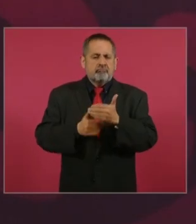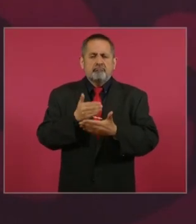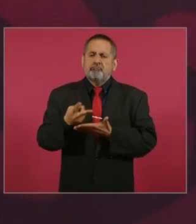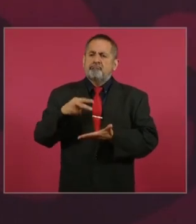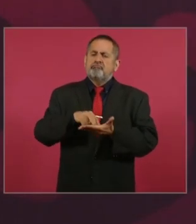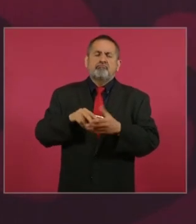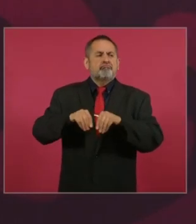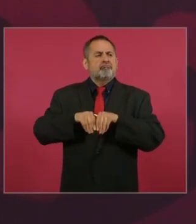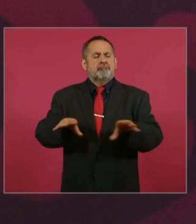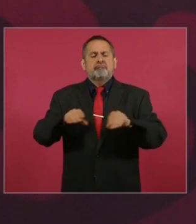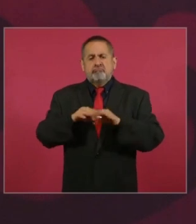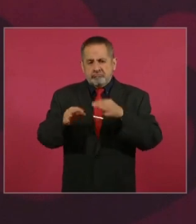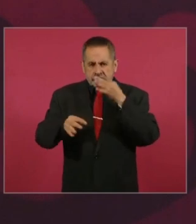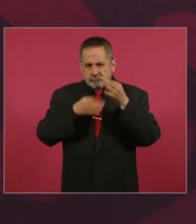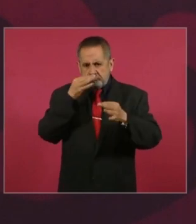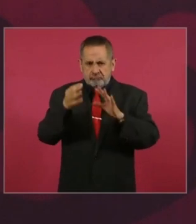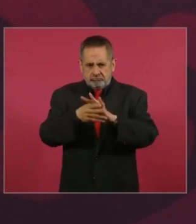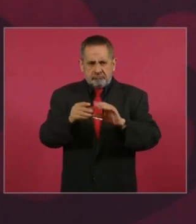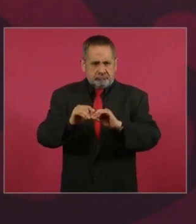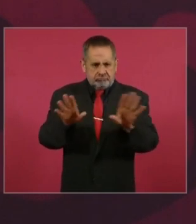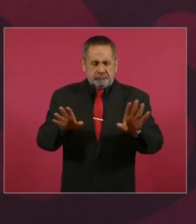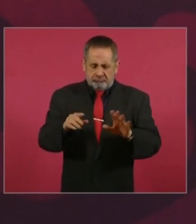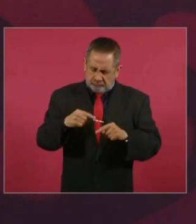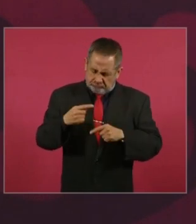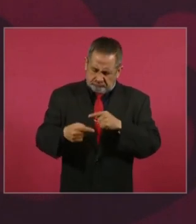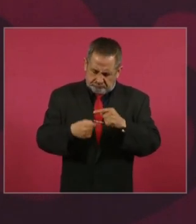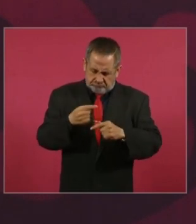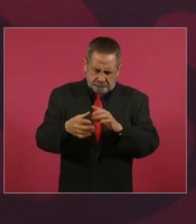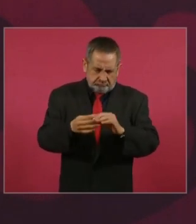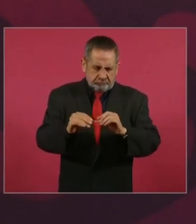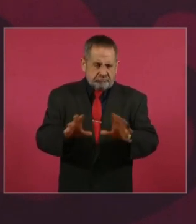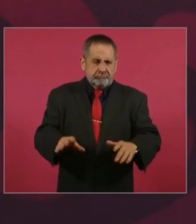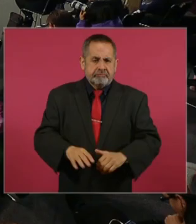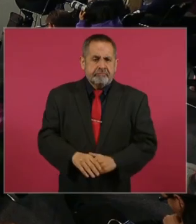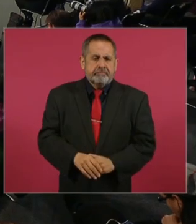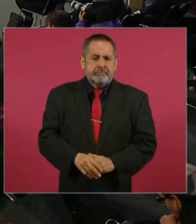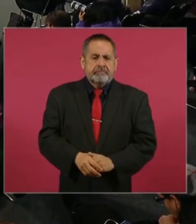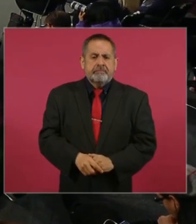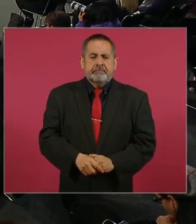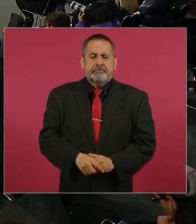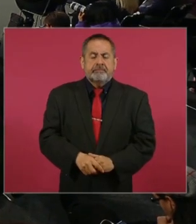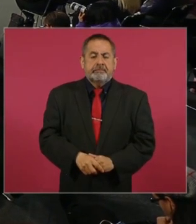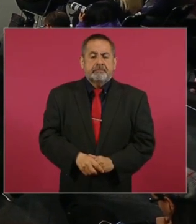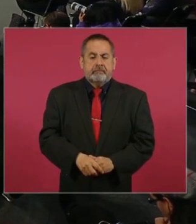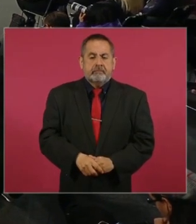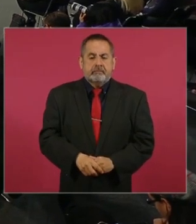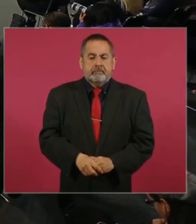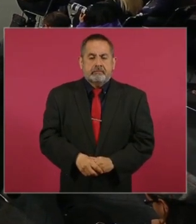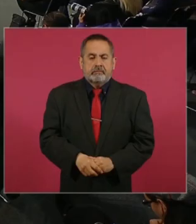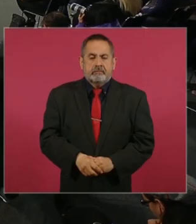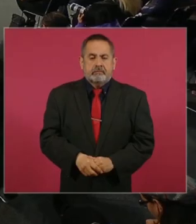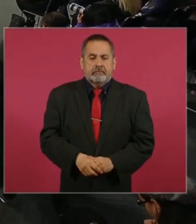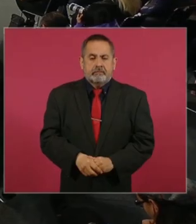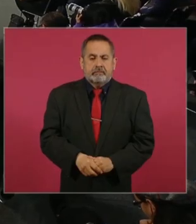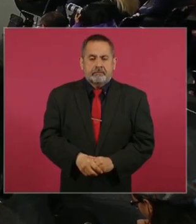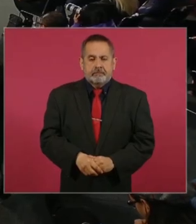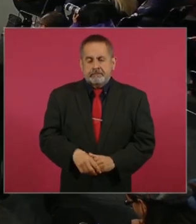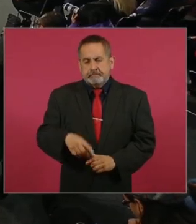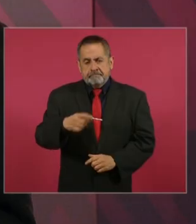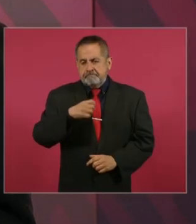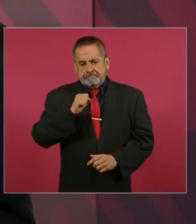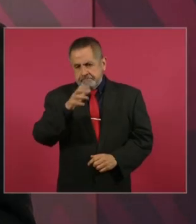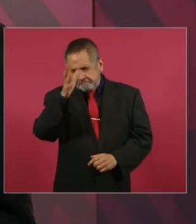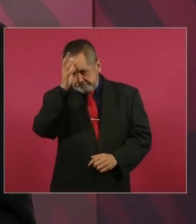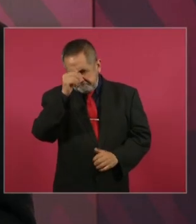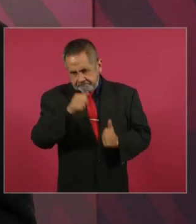aclarando. No estoy de acuerdo